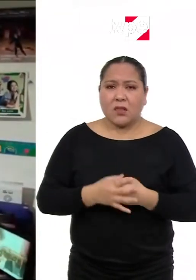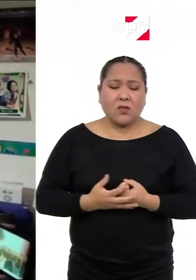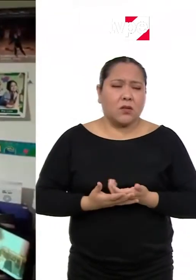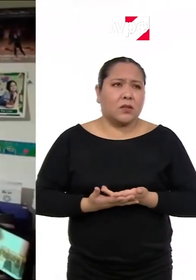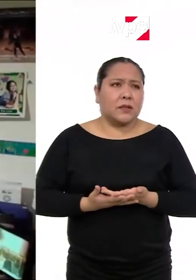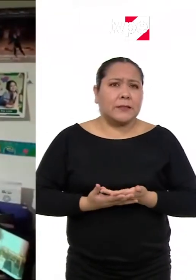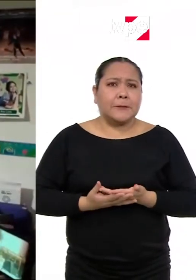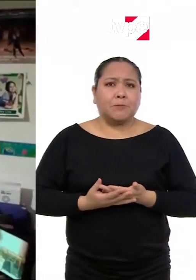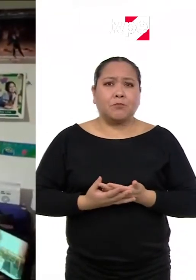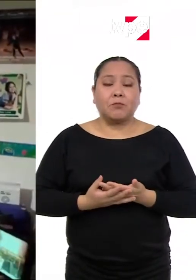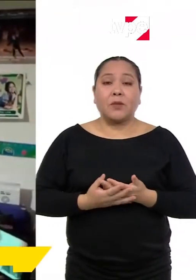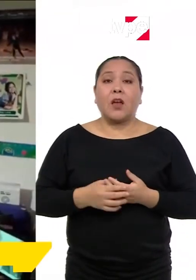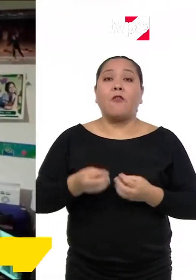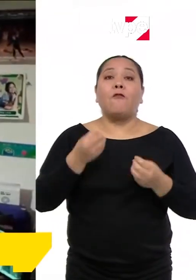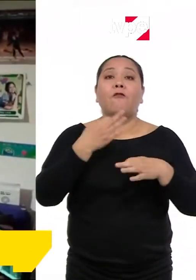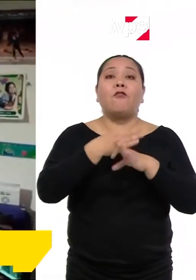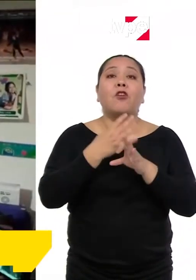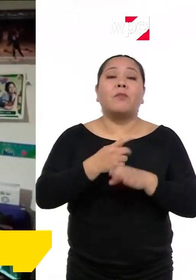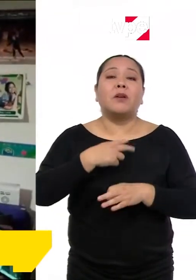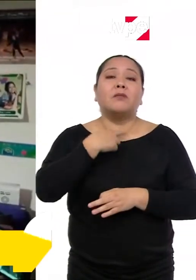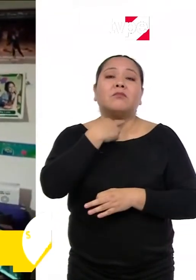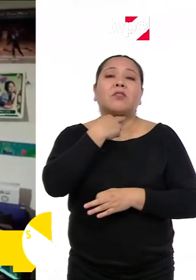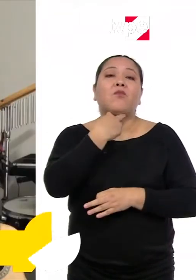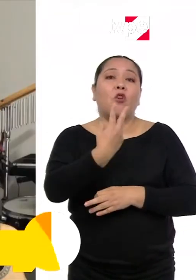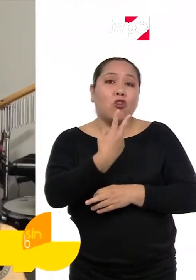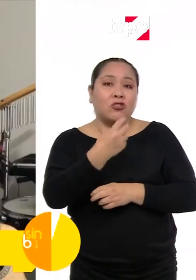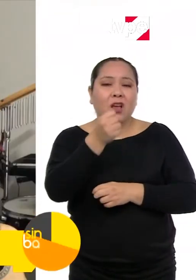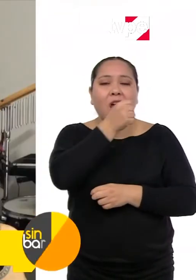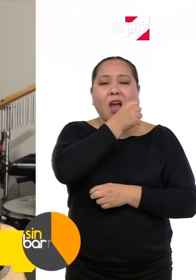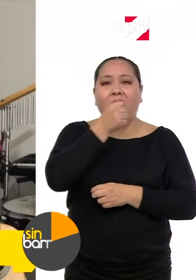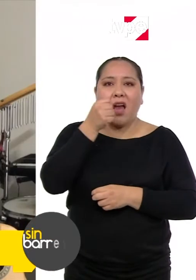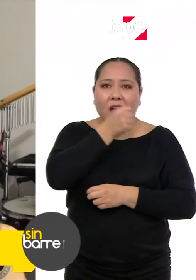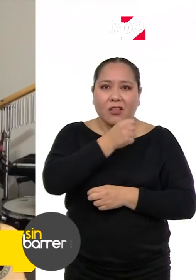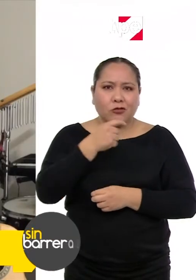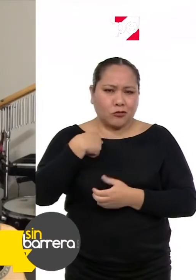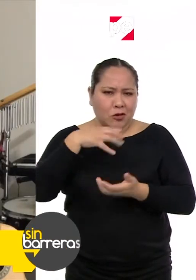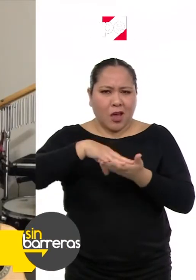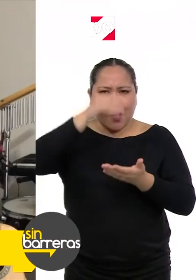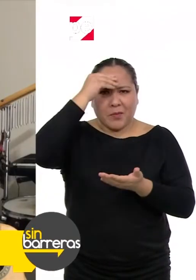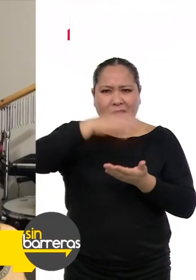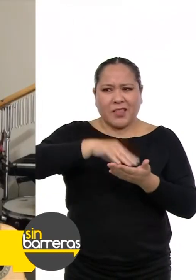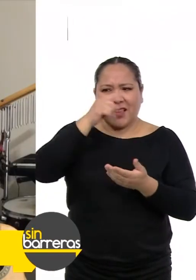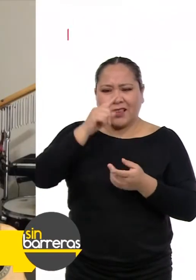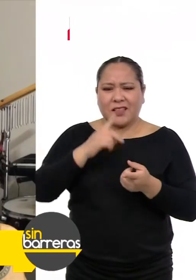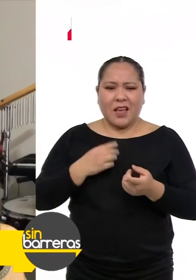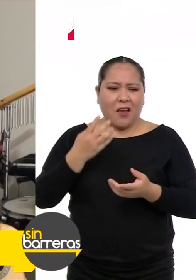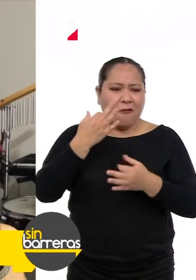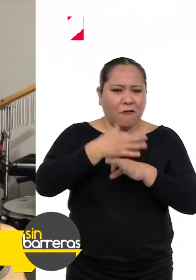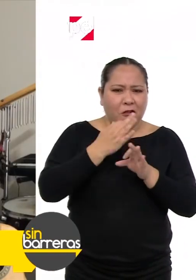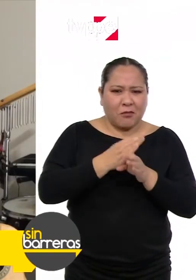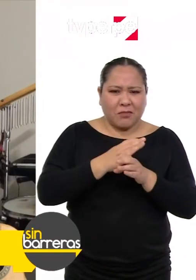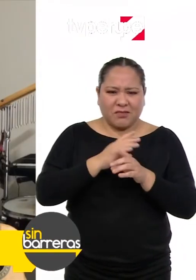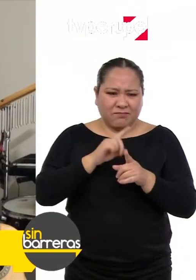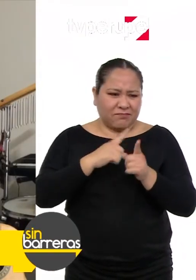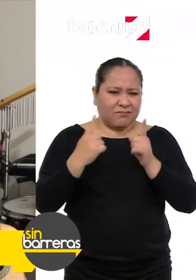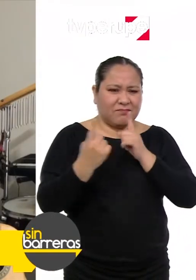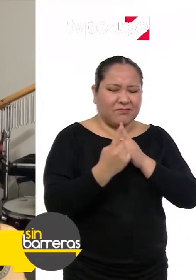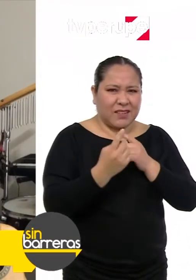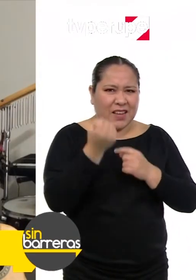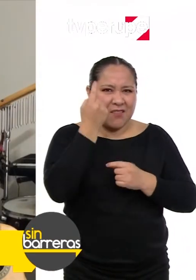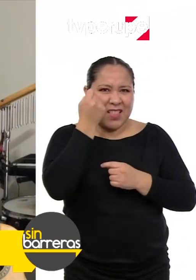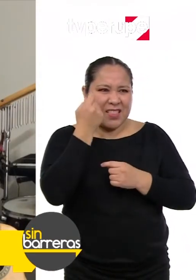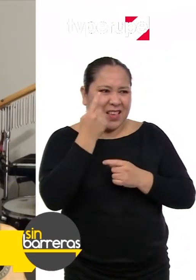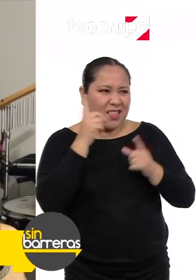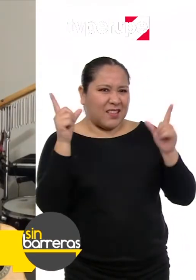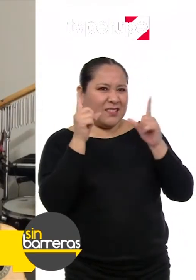técnica vocal y canto. Bueno, he tenido que aprender a escribir al revés, para que puedan verme a